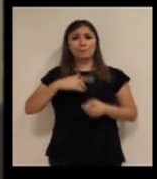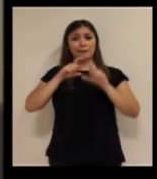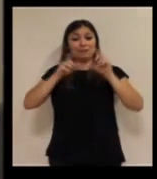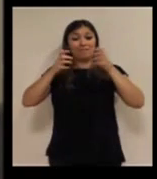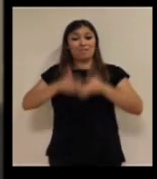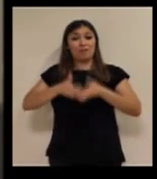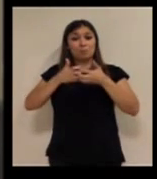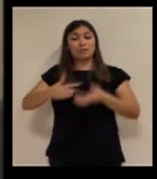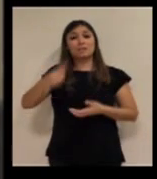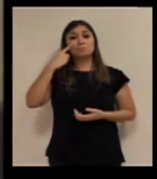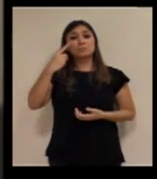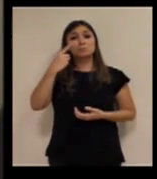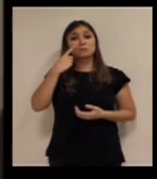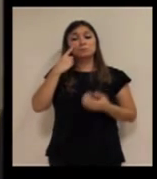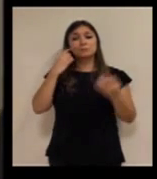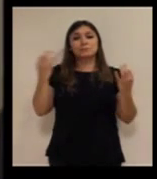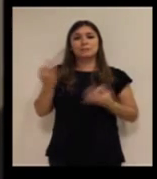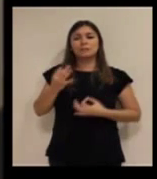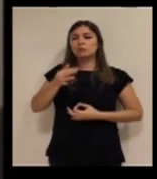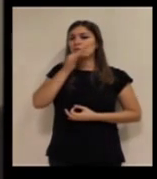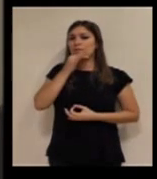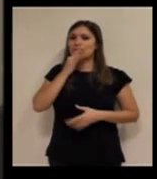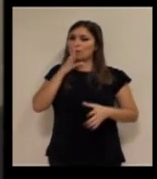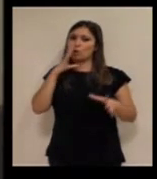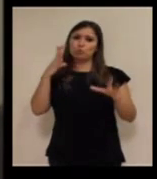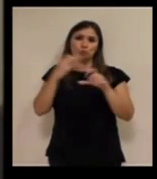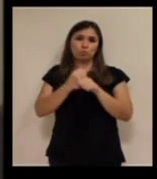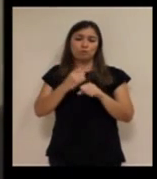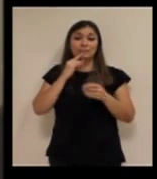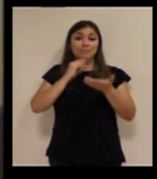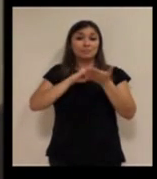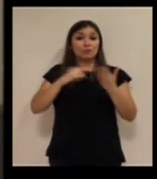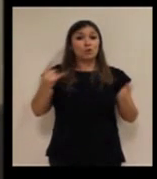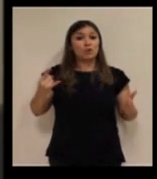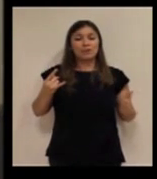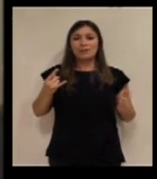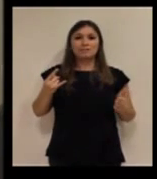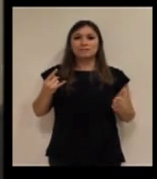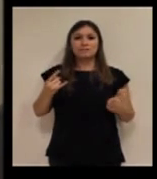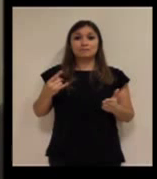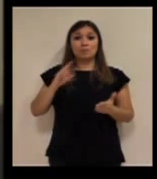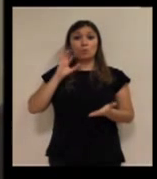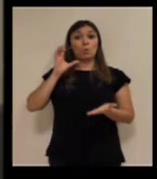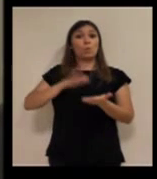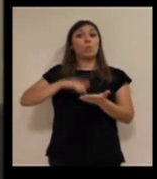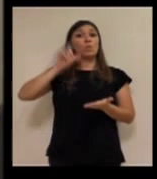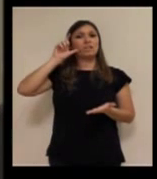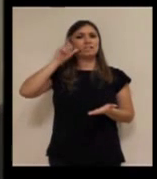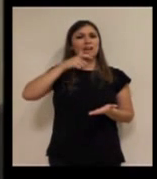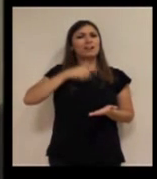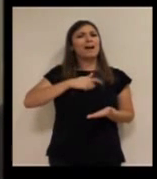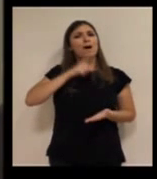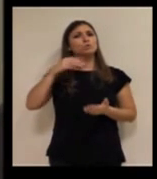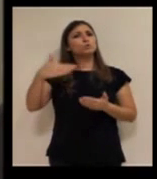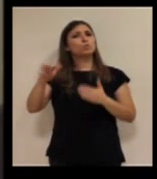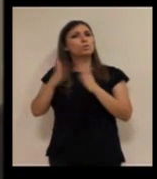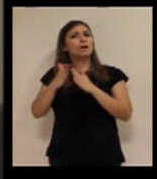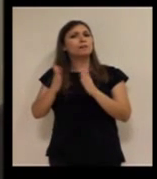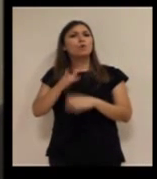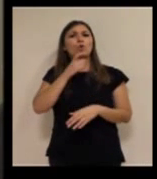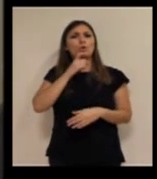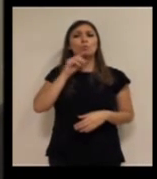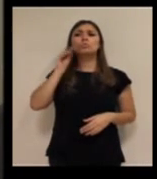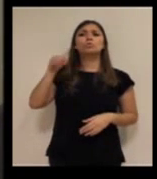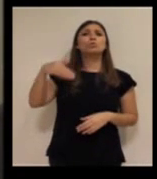lo que intuimos, lo que vemos es que no está del todo definido, la tecnología quizá no alcanza al revés, como la central avisa al hogar, avisa a una persona con esa